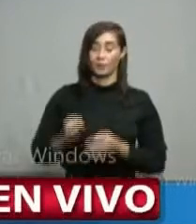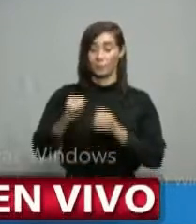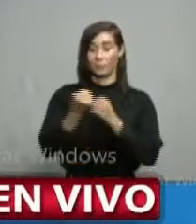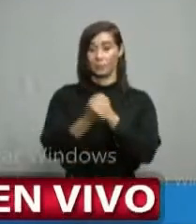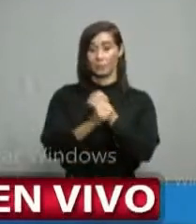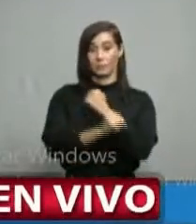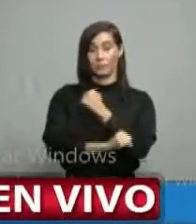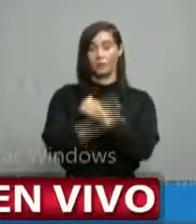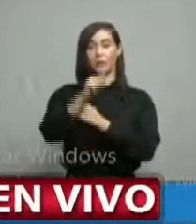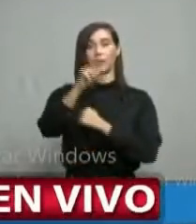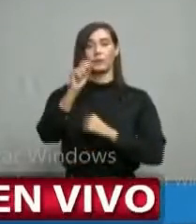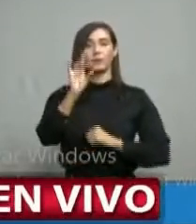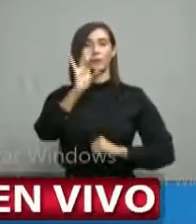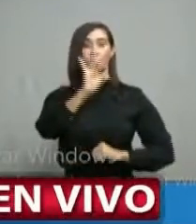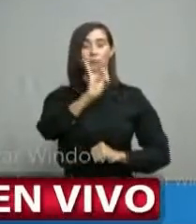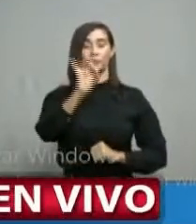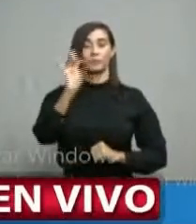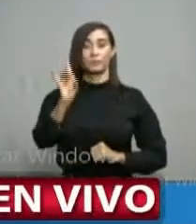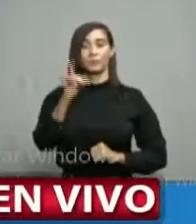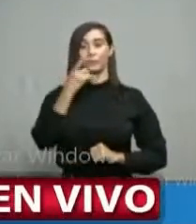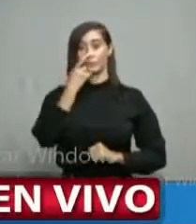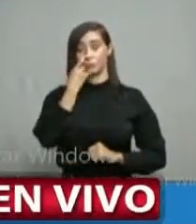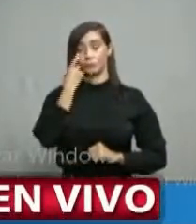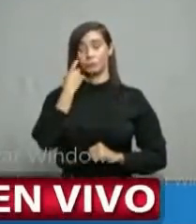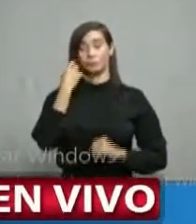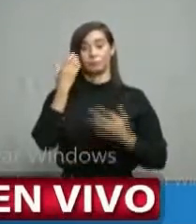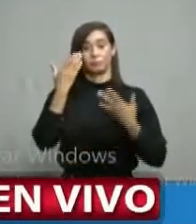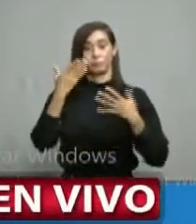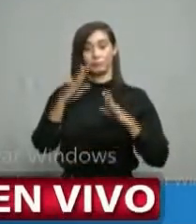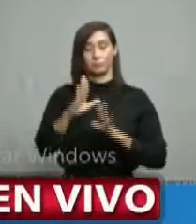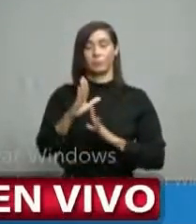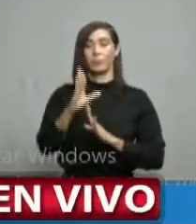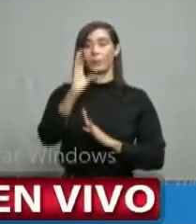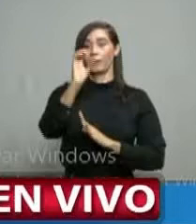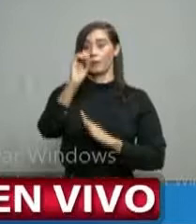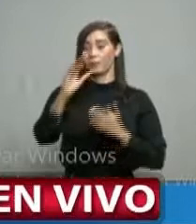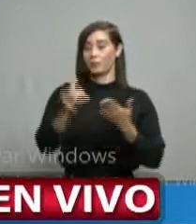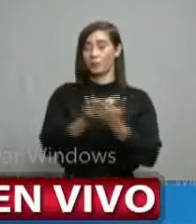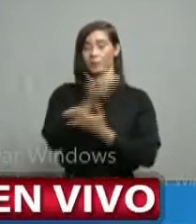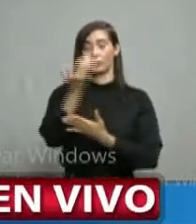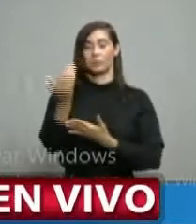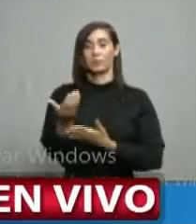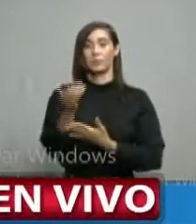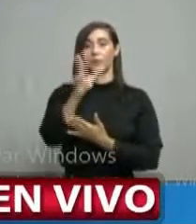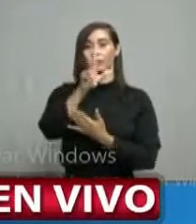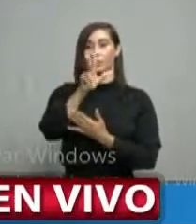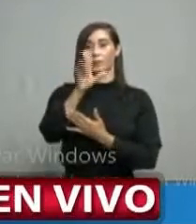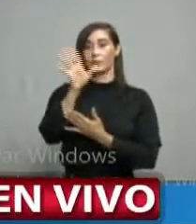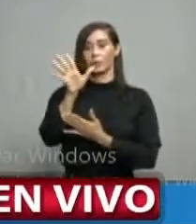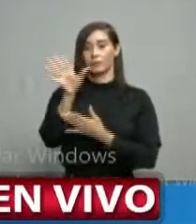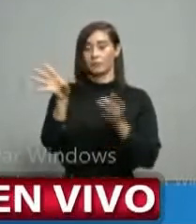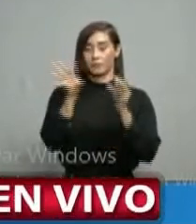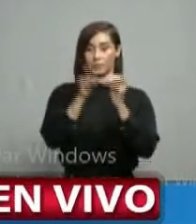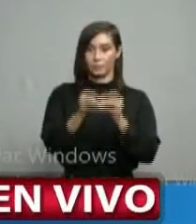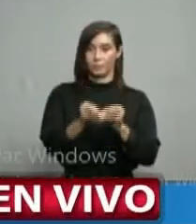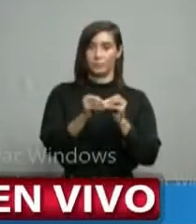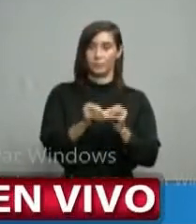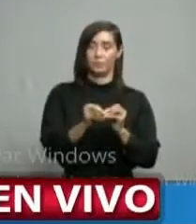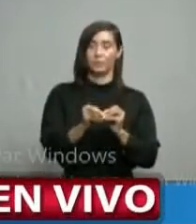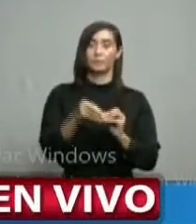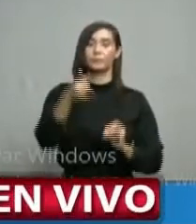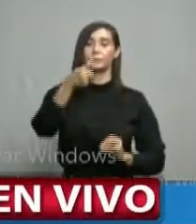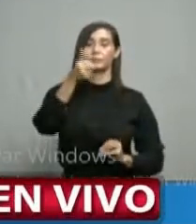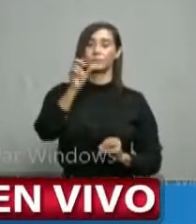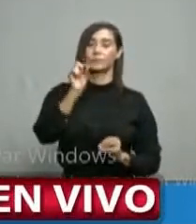Samaná, 188 pruebas realizadas, 0 casos nuevos, 35 acumulados,